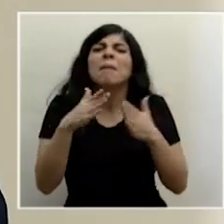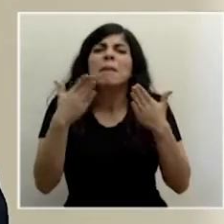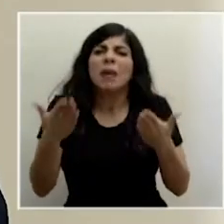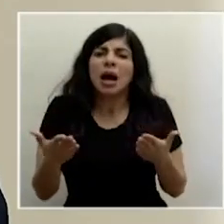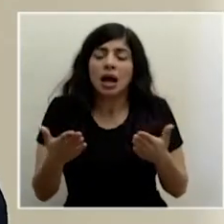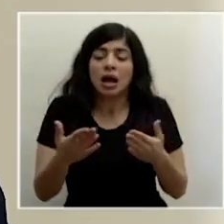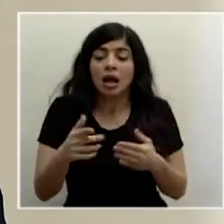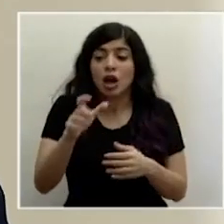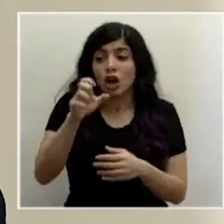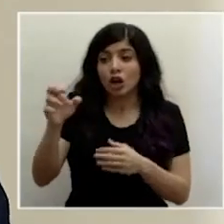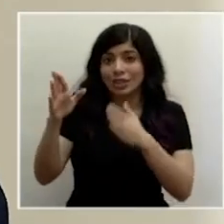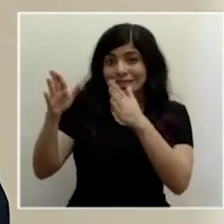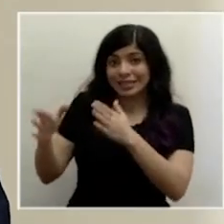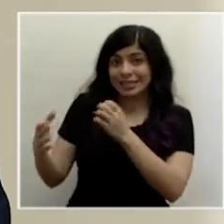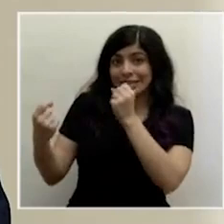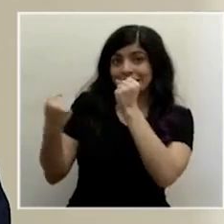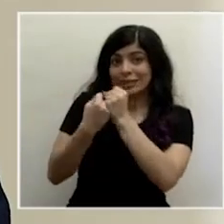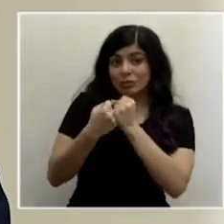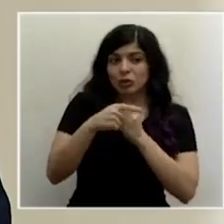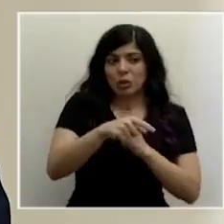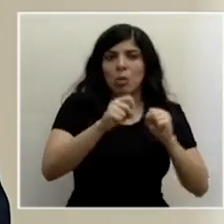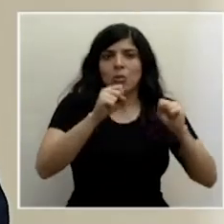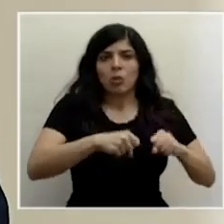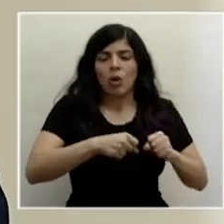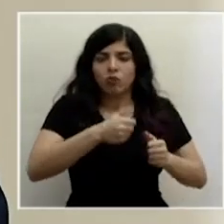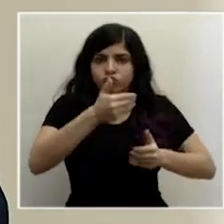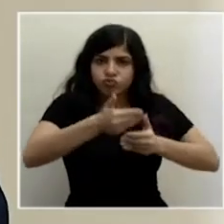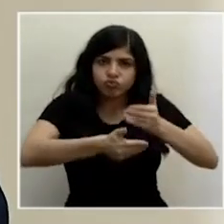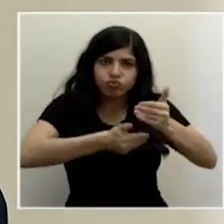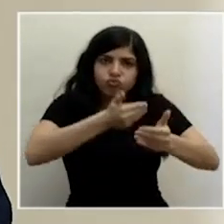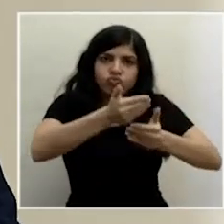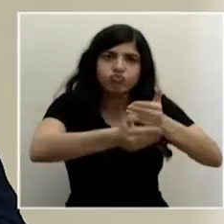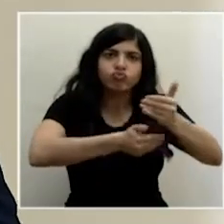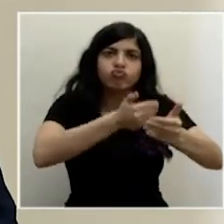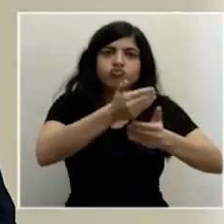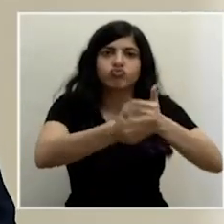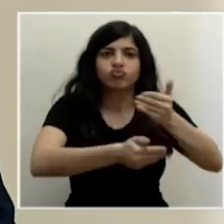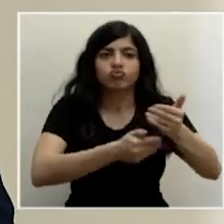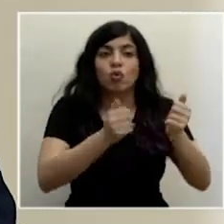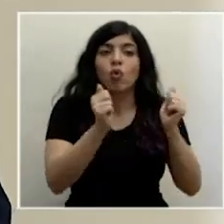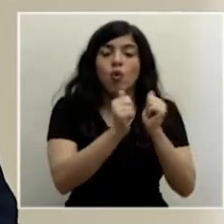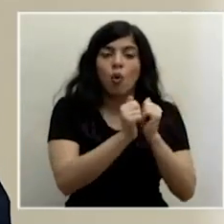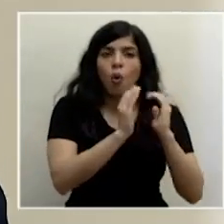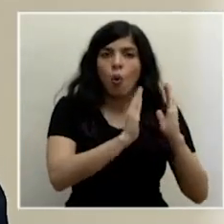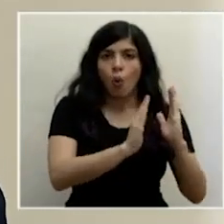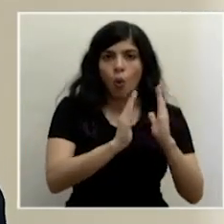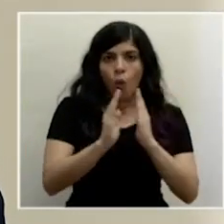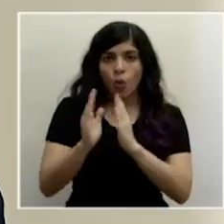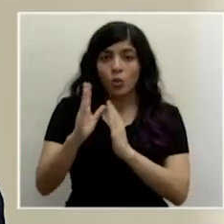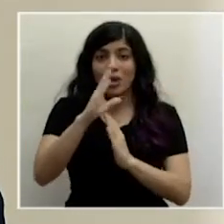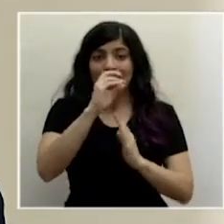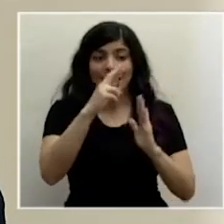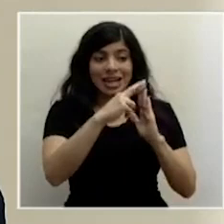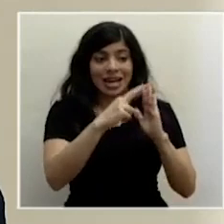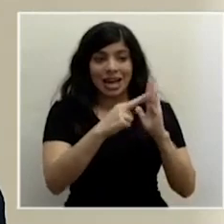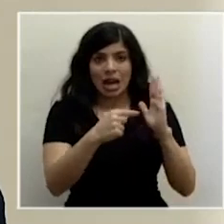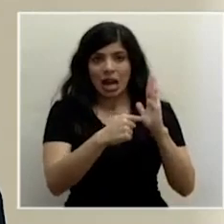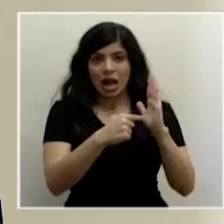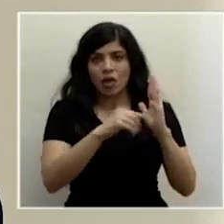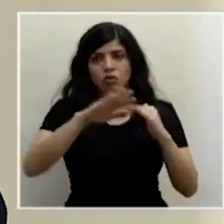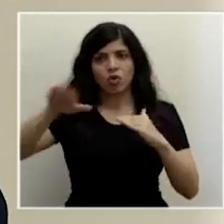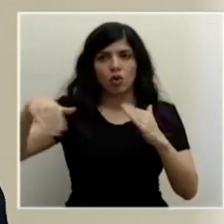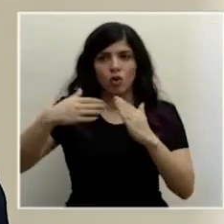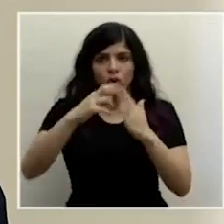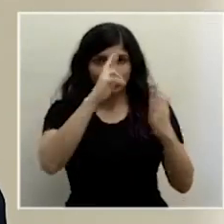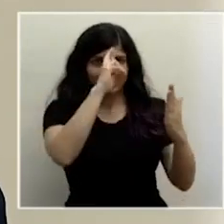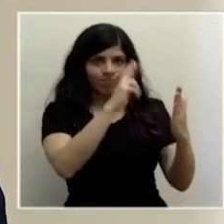con el apoyo de los costarricenses, poder avanzar en un proceso en donde tengamos orden y que las reglas sean respetadas